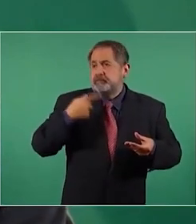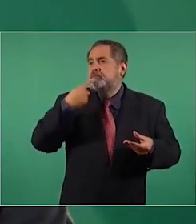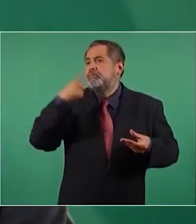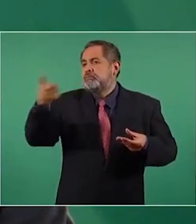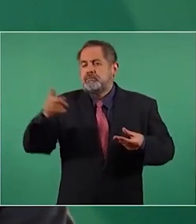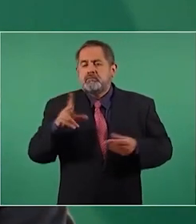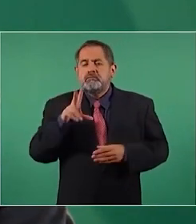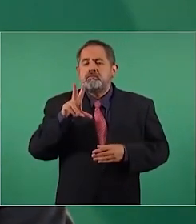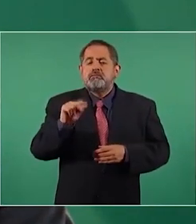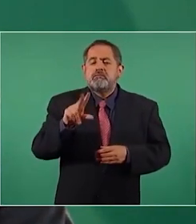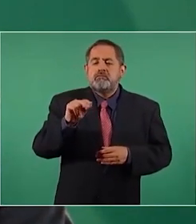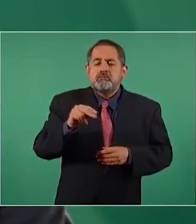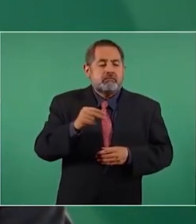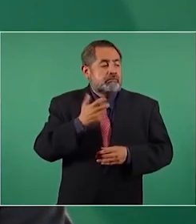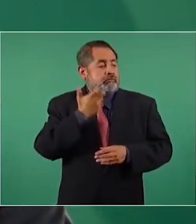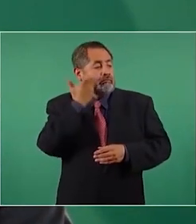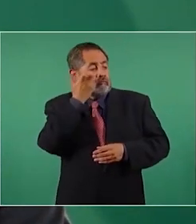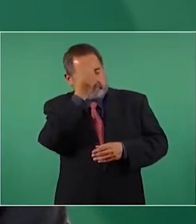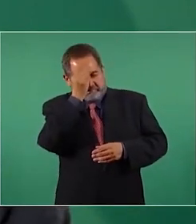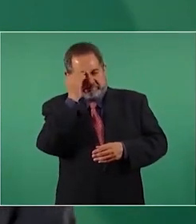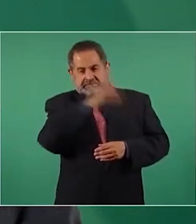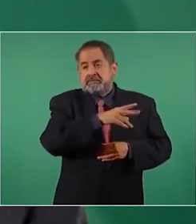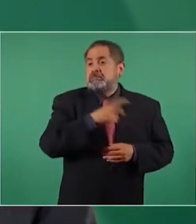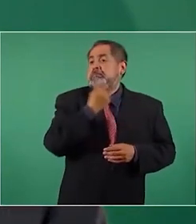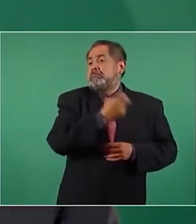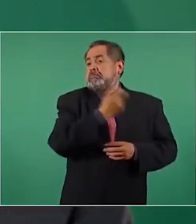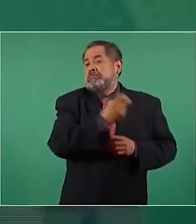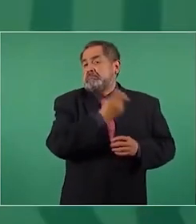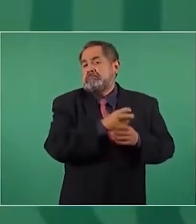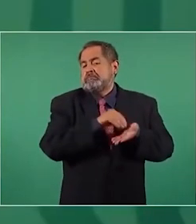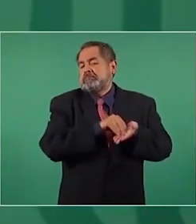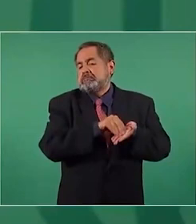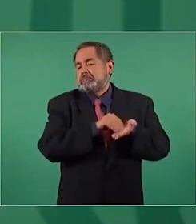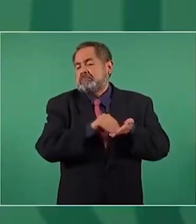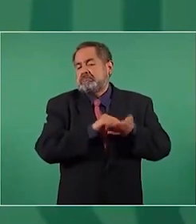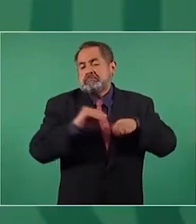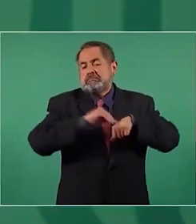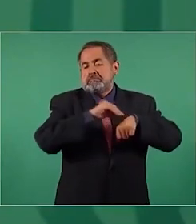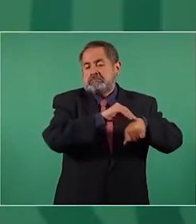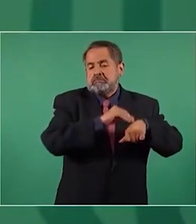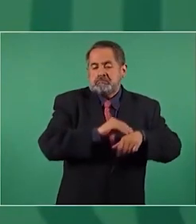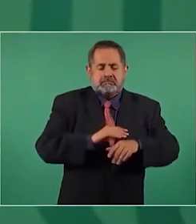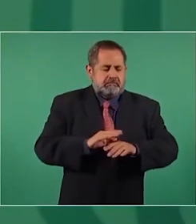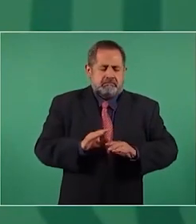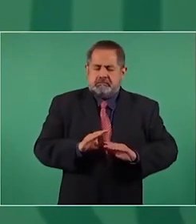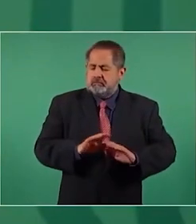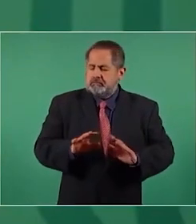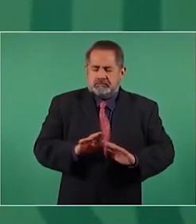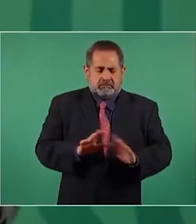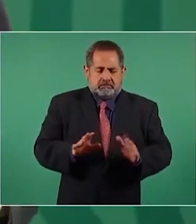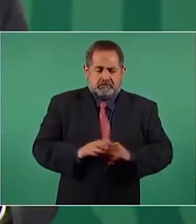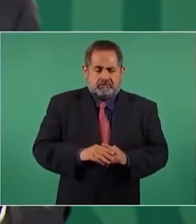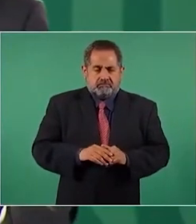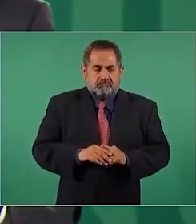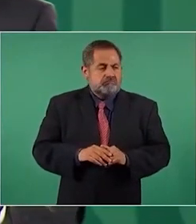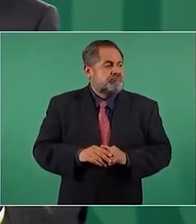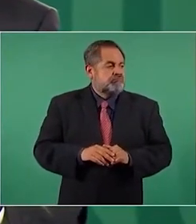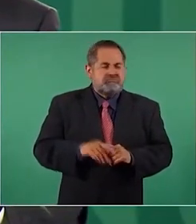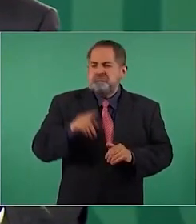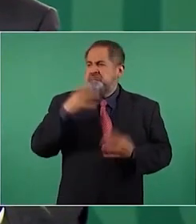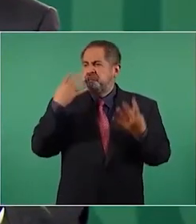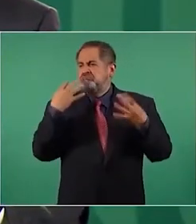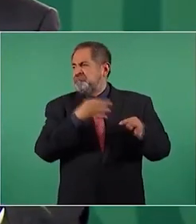ánimo de juzgarlos,